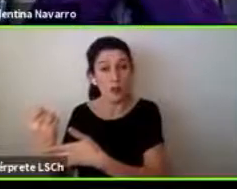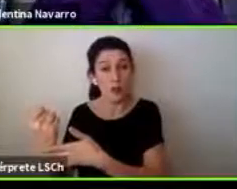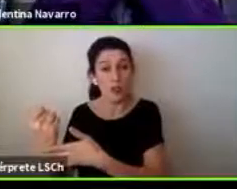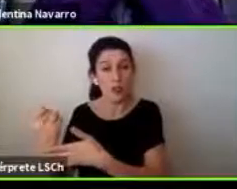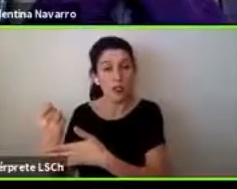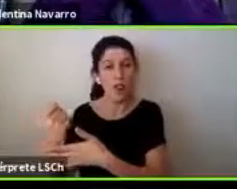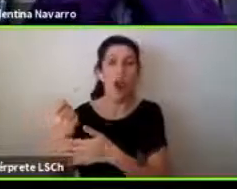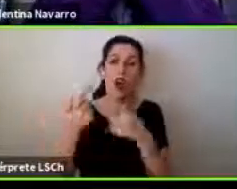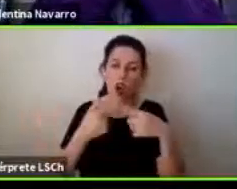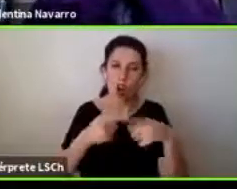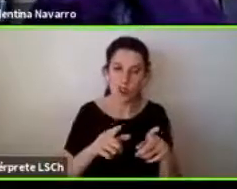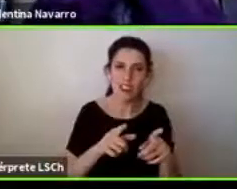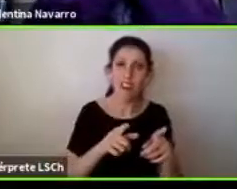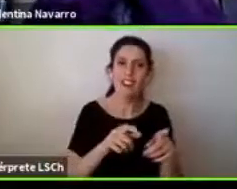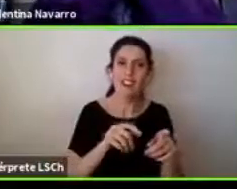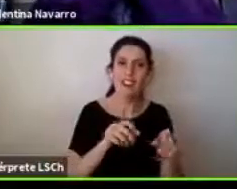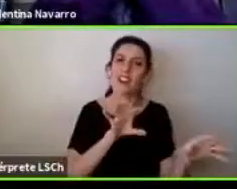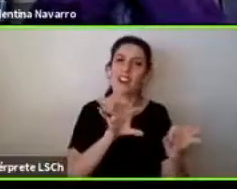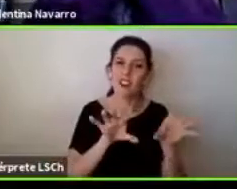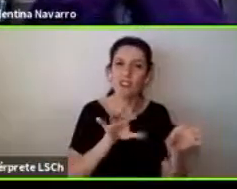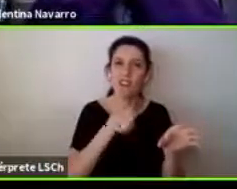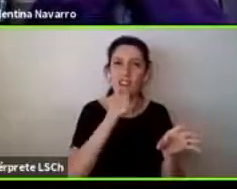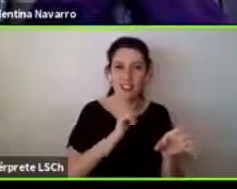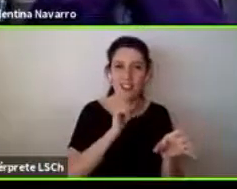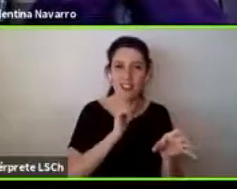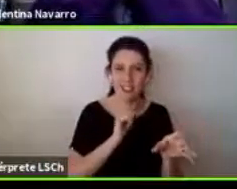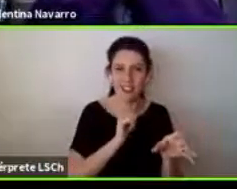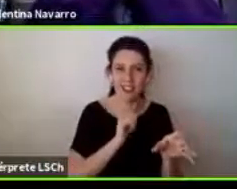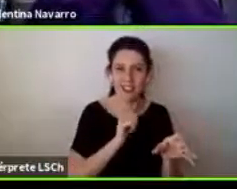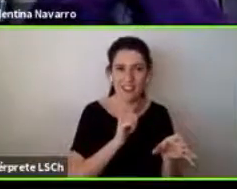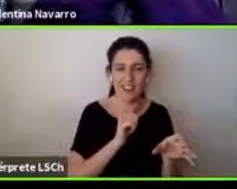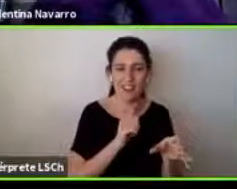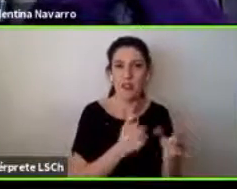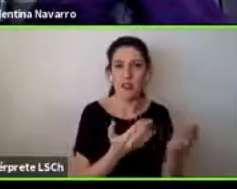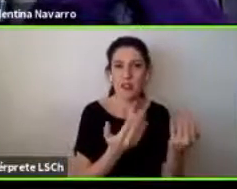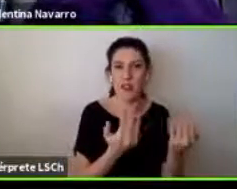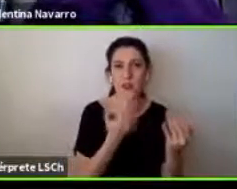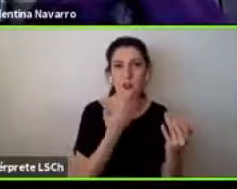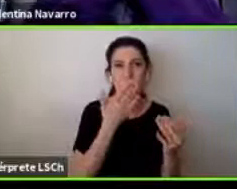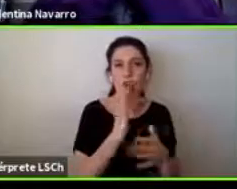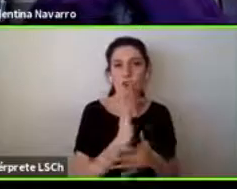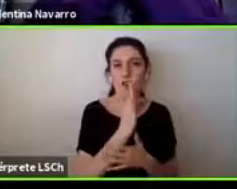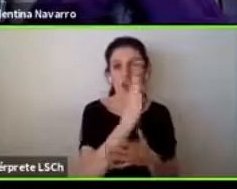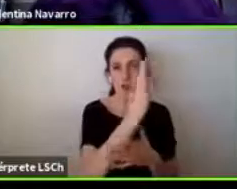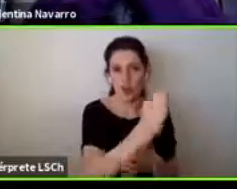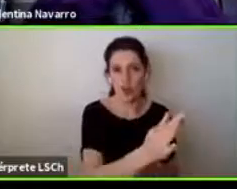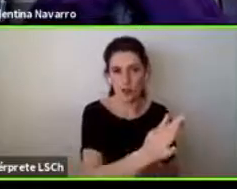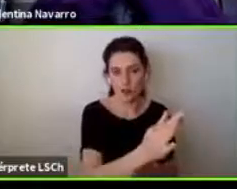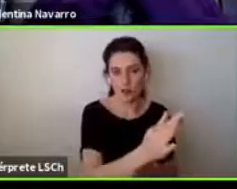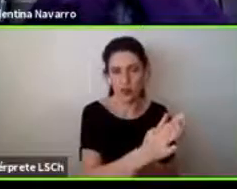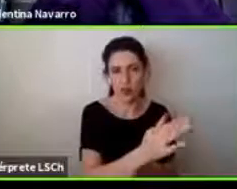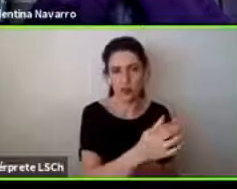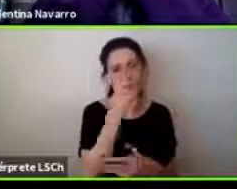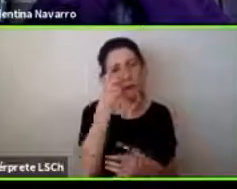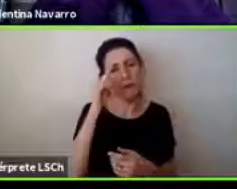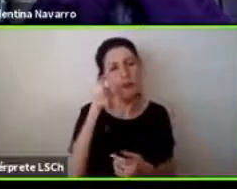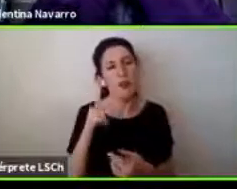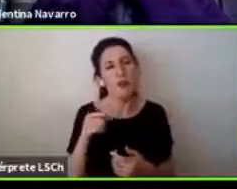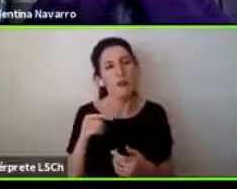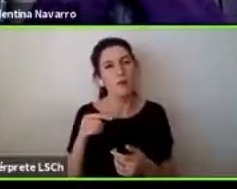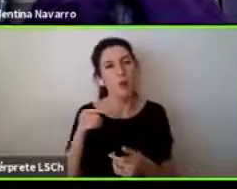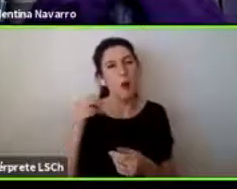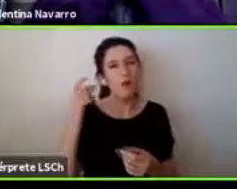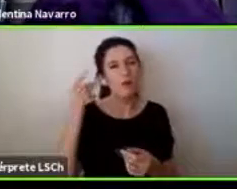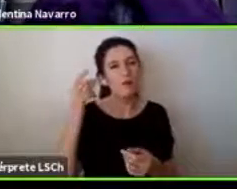necesitar para próximas versiones pero acercándonos a esta idea de la importancia que